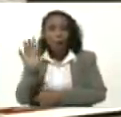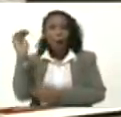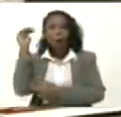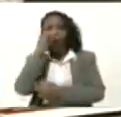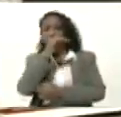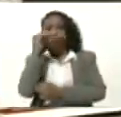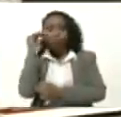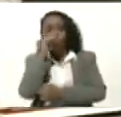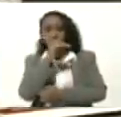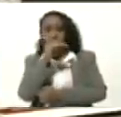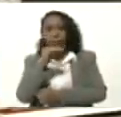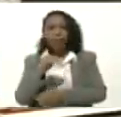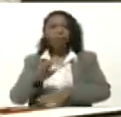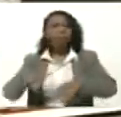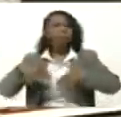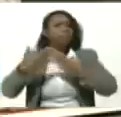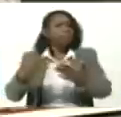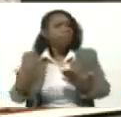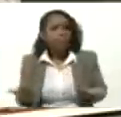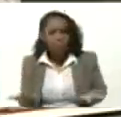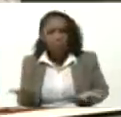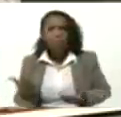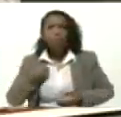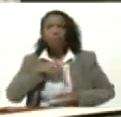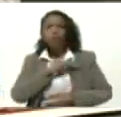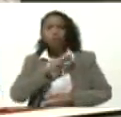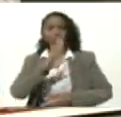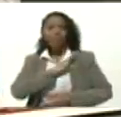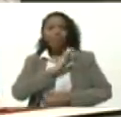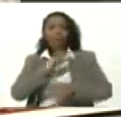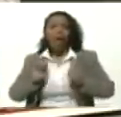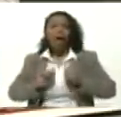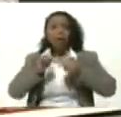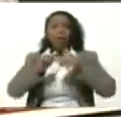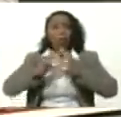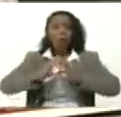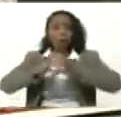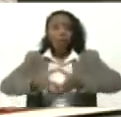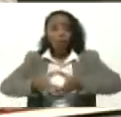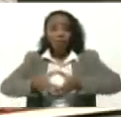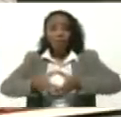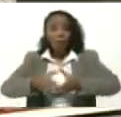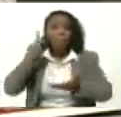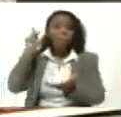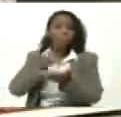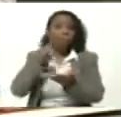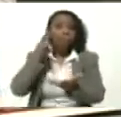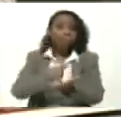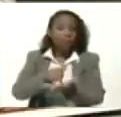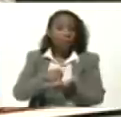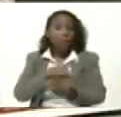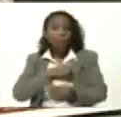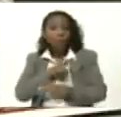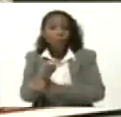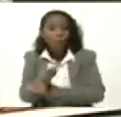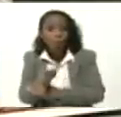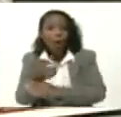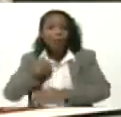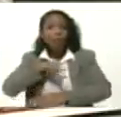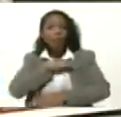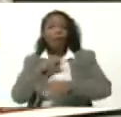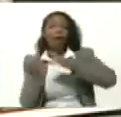octubre Cuando Tendremos El inicio De clases Presenciales En nuestras